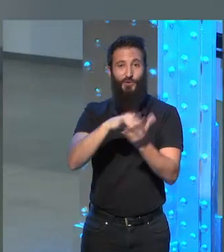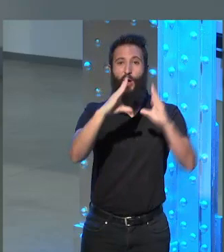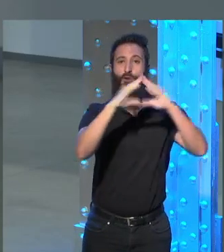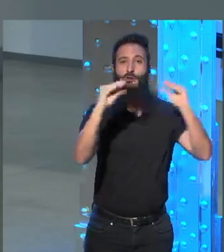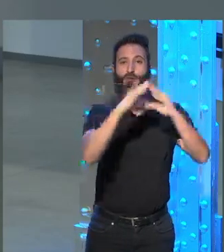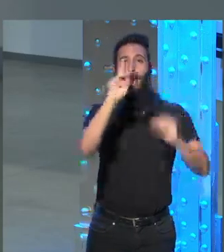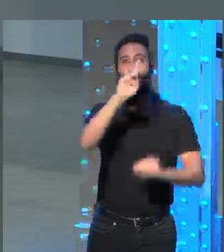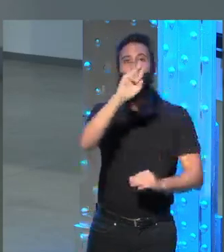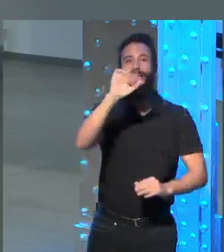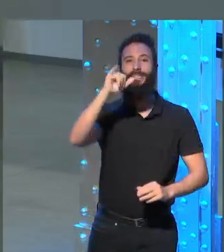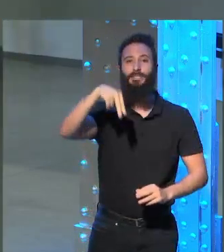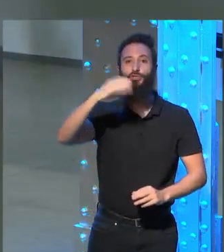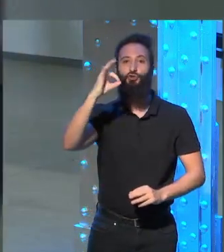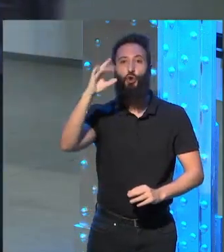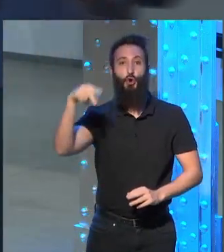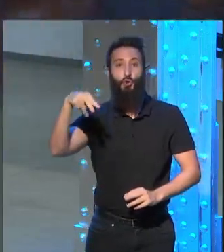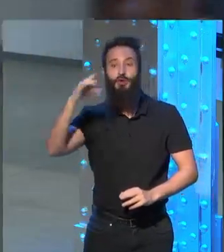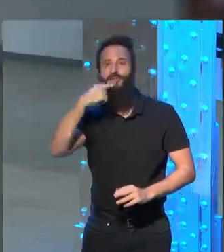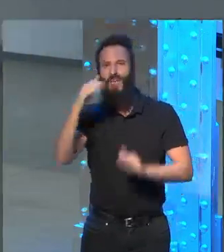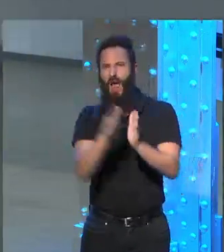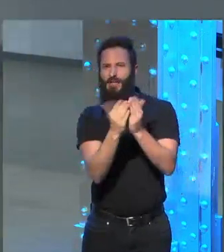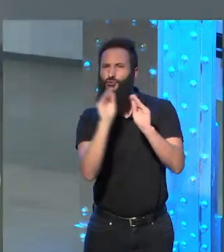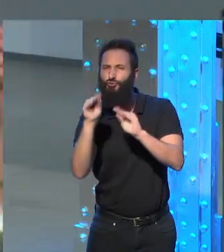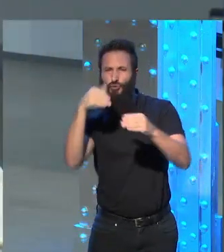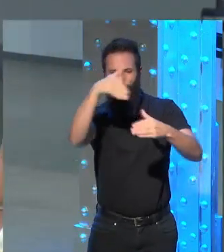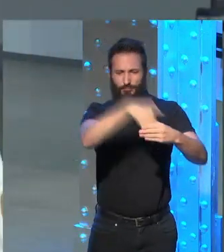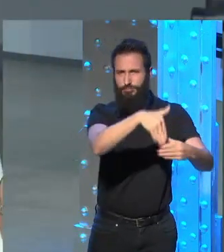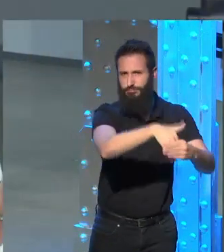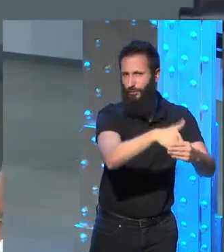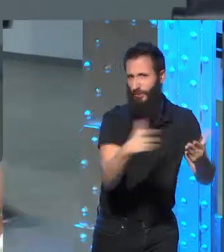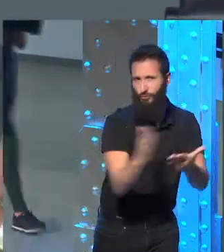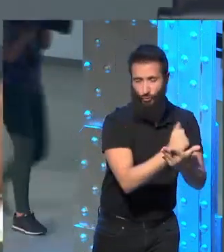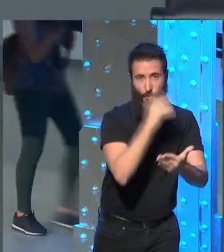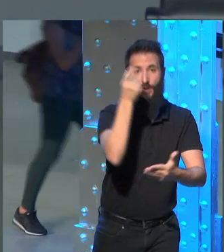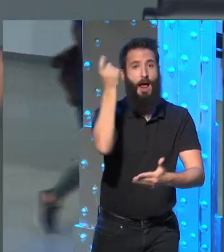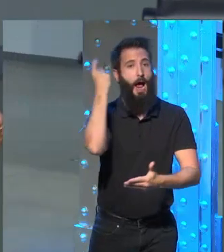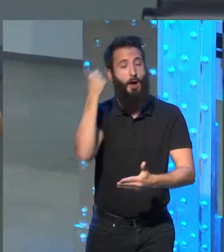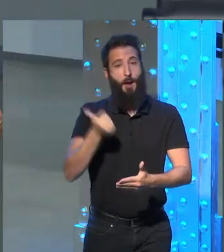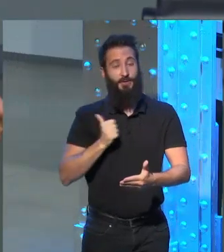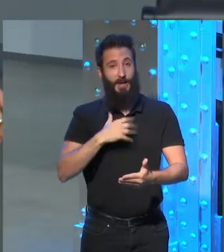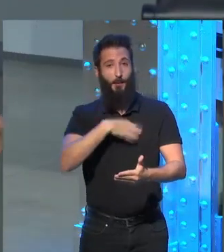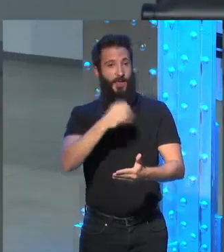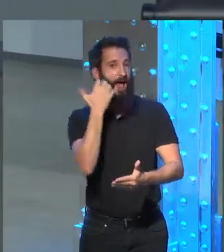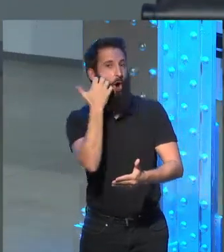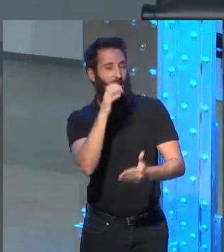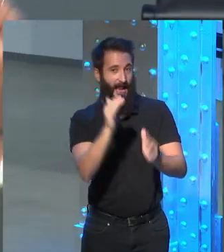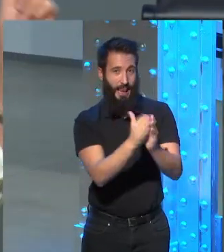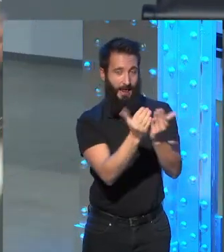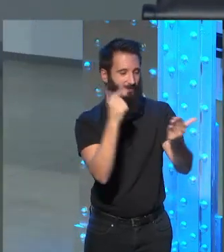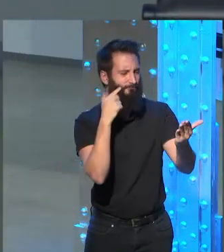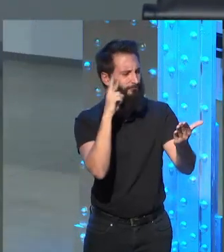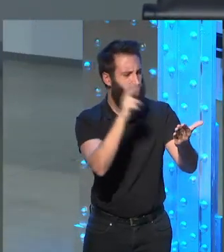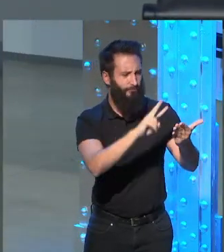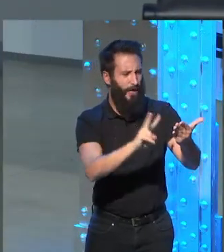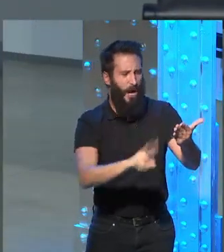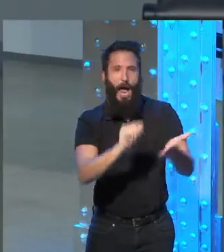guarda los archivos de Mario Vargas Llosa, es decir, los estudiantes podían consultar los originales de los manuscritos, ver